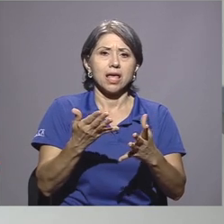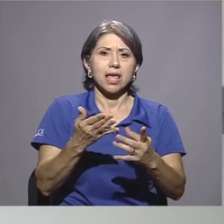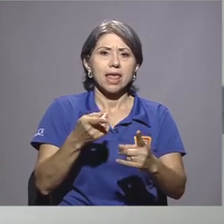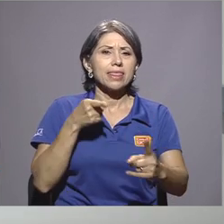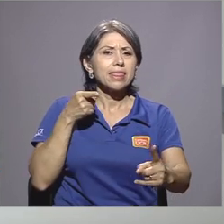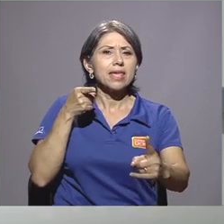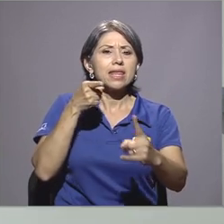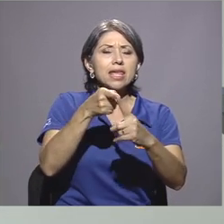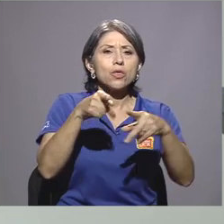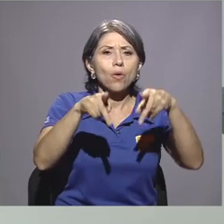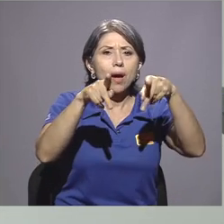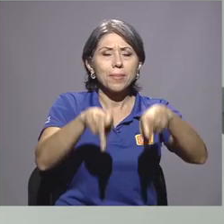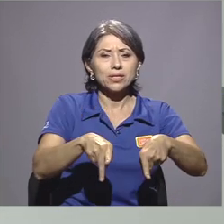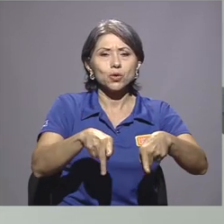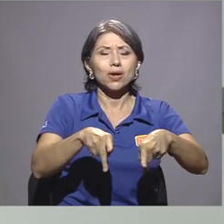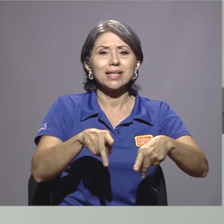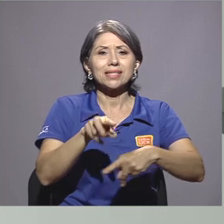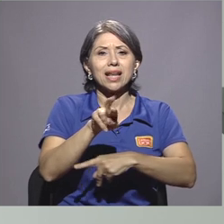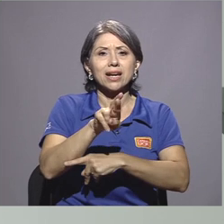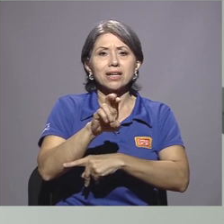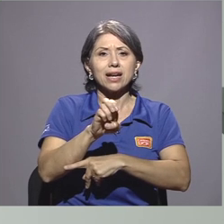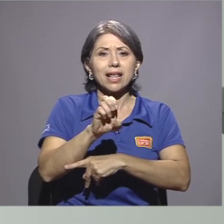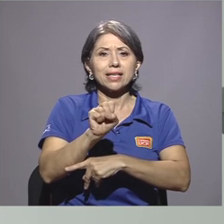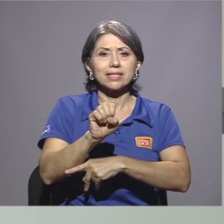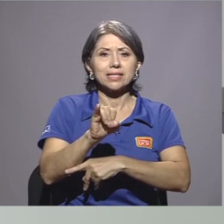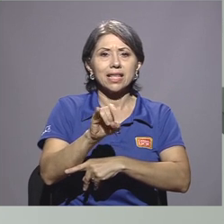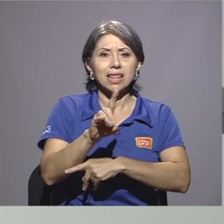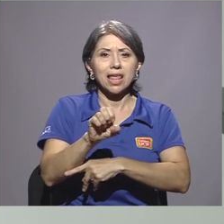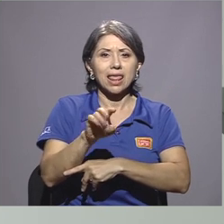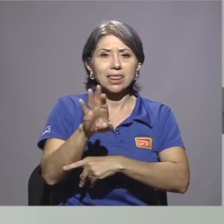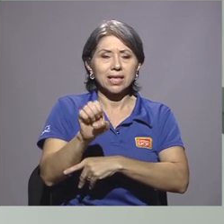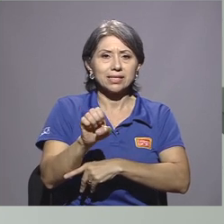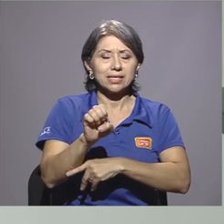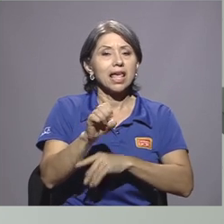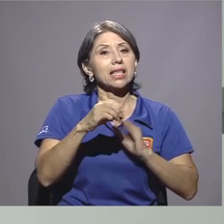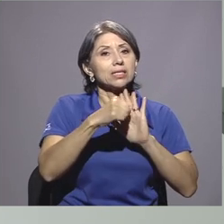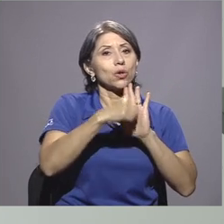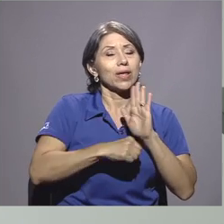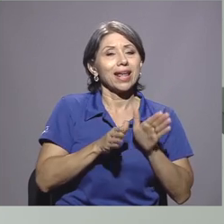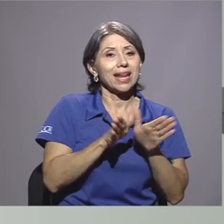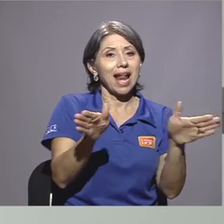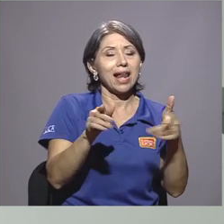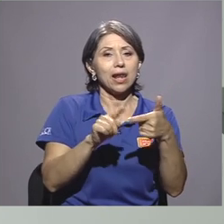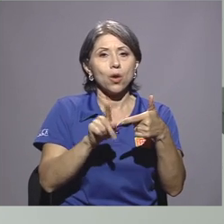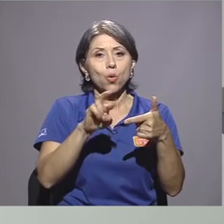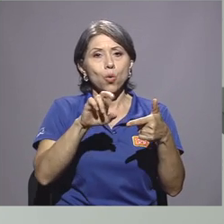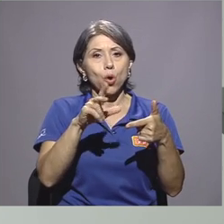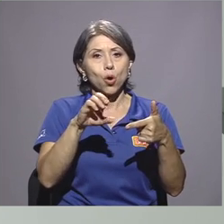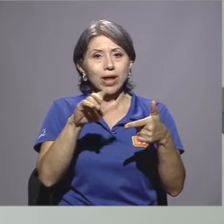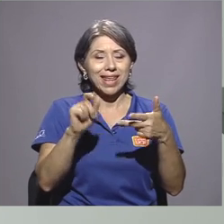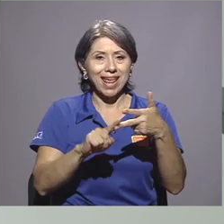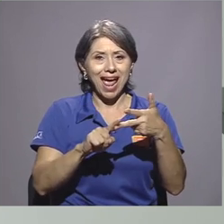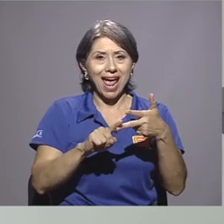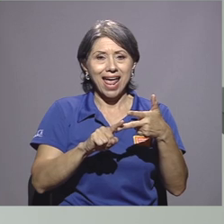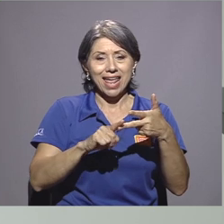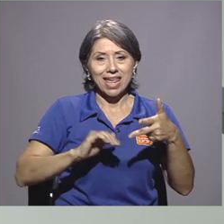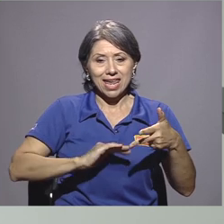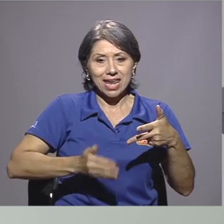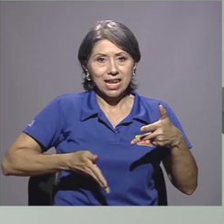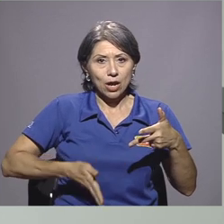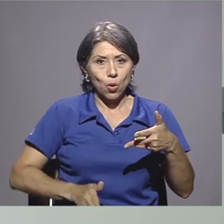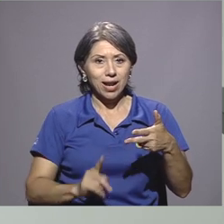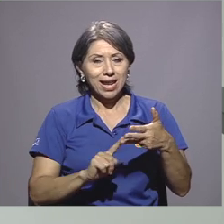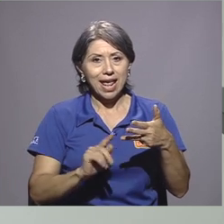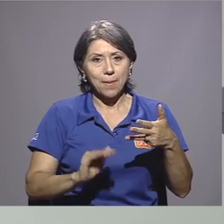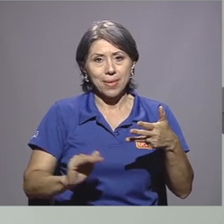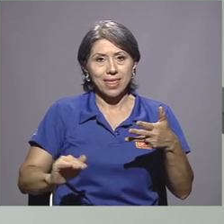residentes de las especialidades de cirugía general, urología, ginecología, cirugía pediátrica y además tenemos